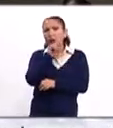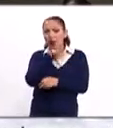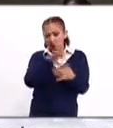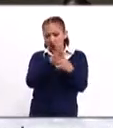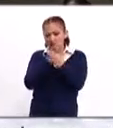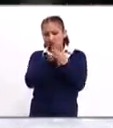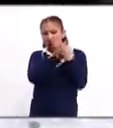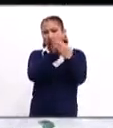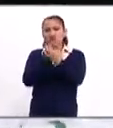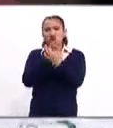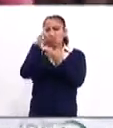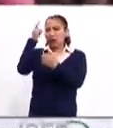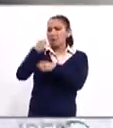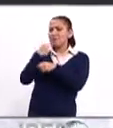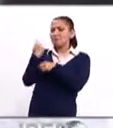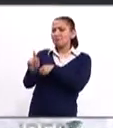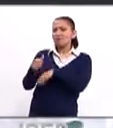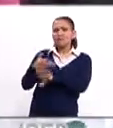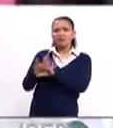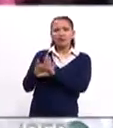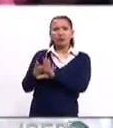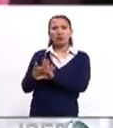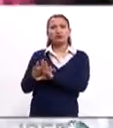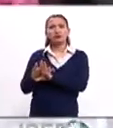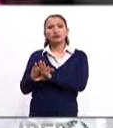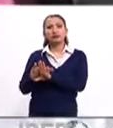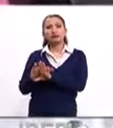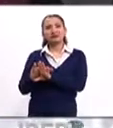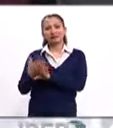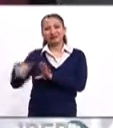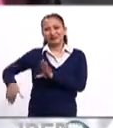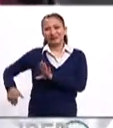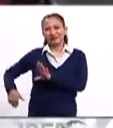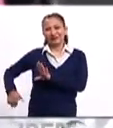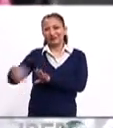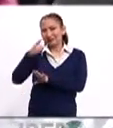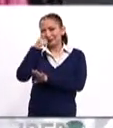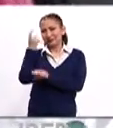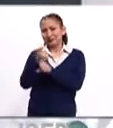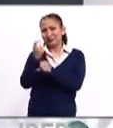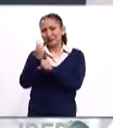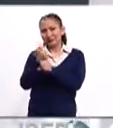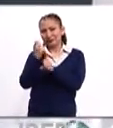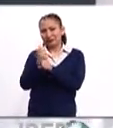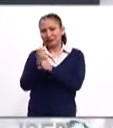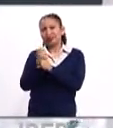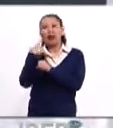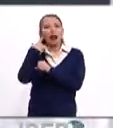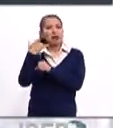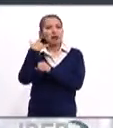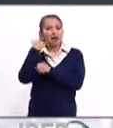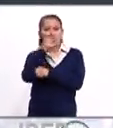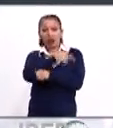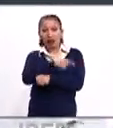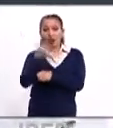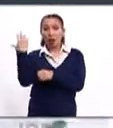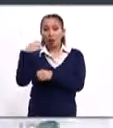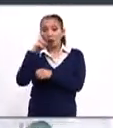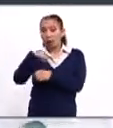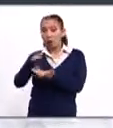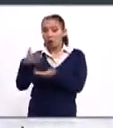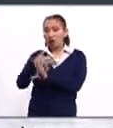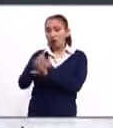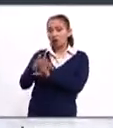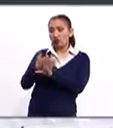uniendo en demanda, pues como lo hizo primero el estado de California, de hacer un